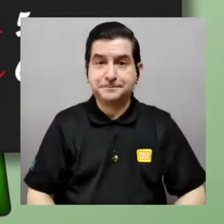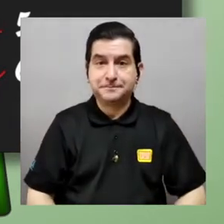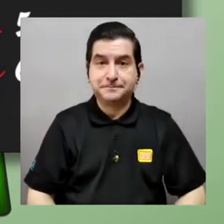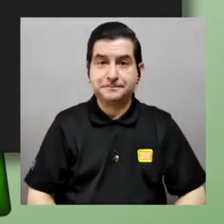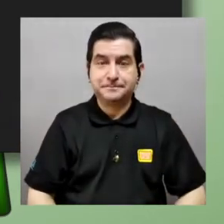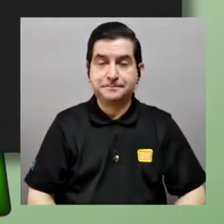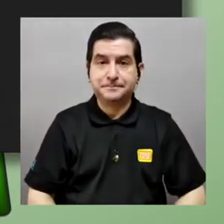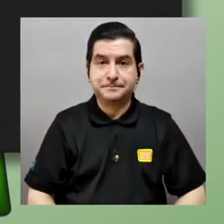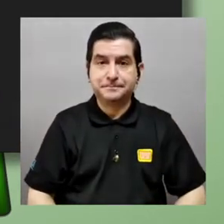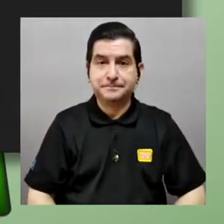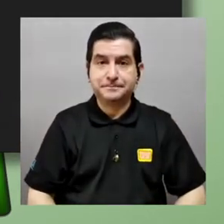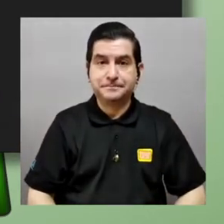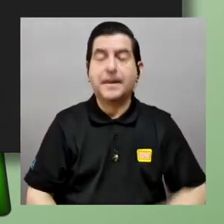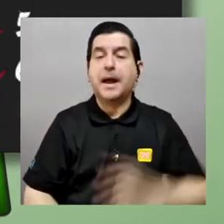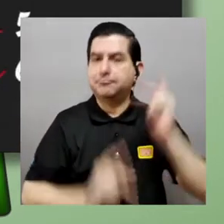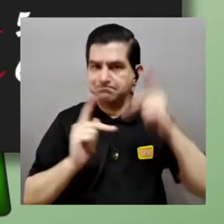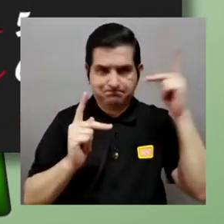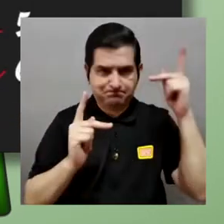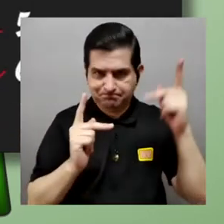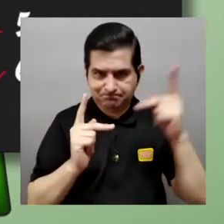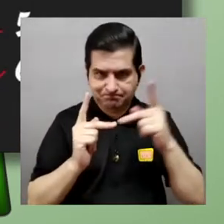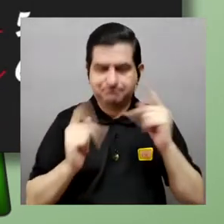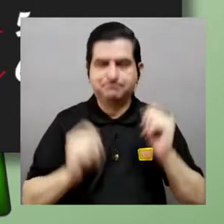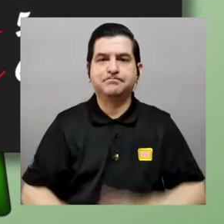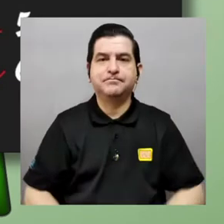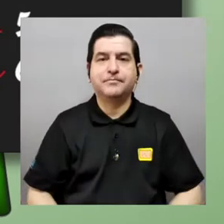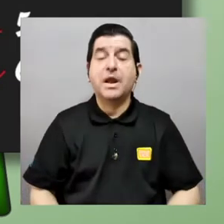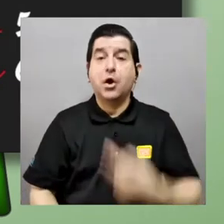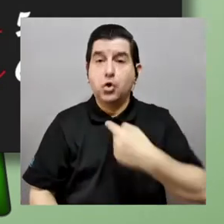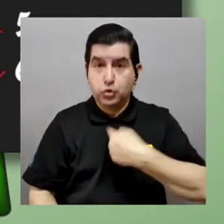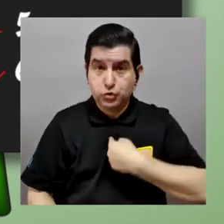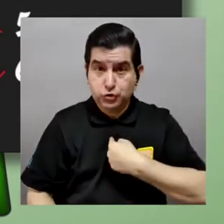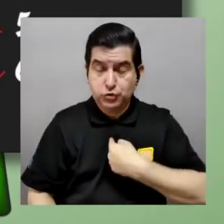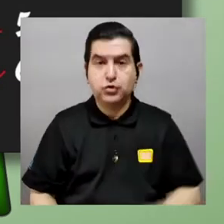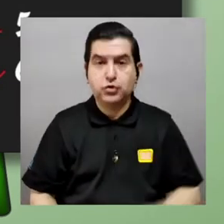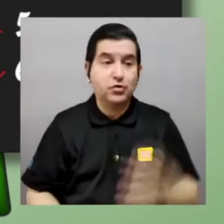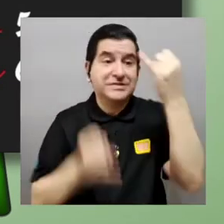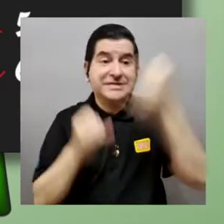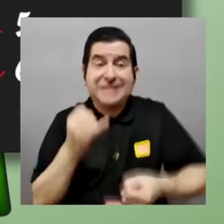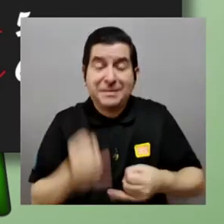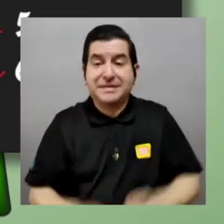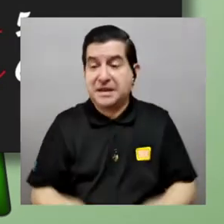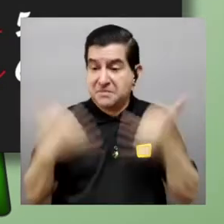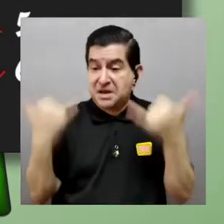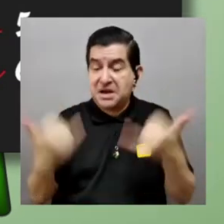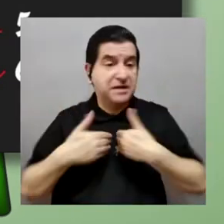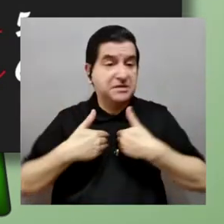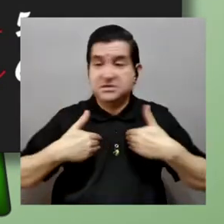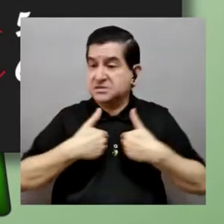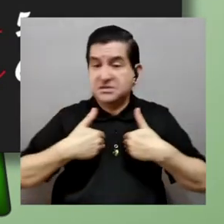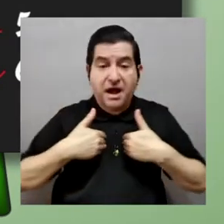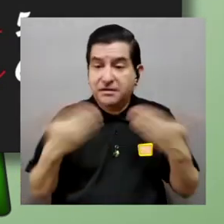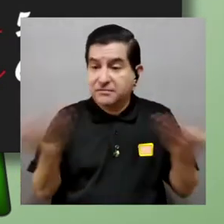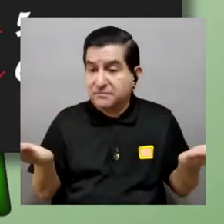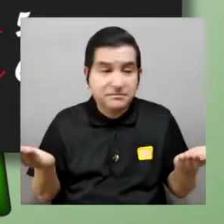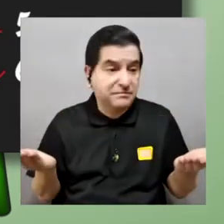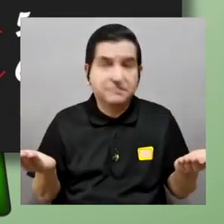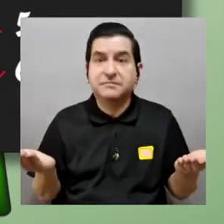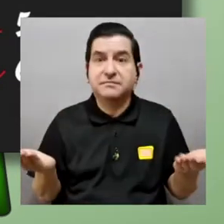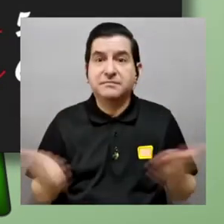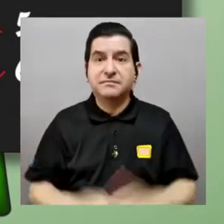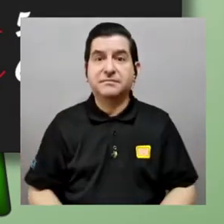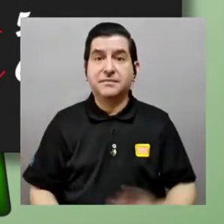entonces perfecto cuando yo cuando se me acabe el conjunto cuando se me acaba el conjunto entonces yo